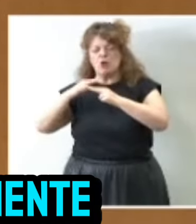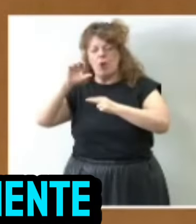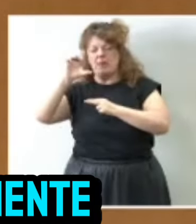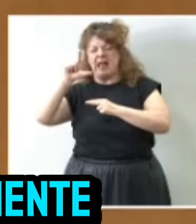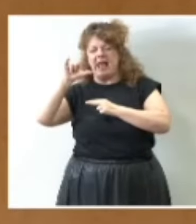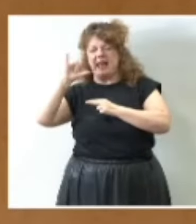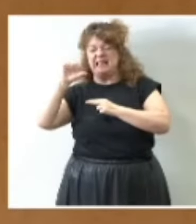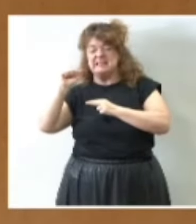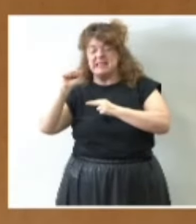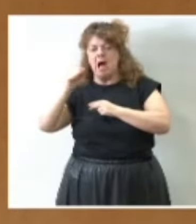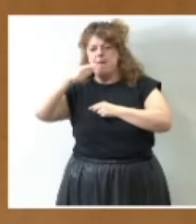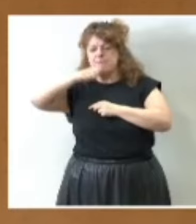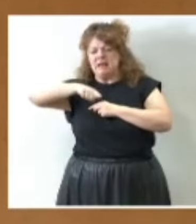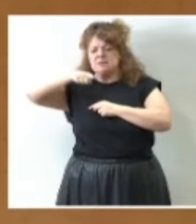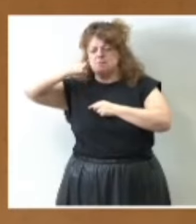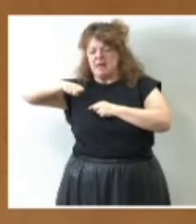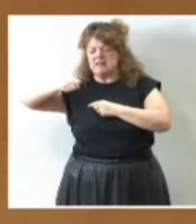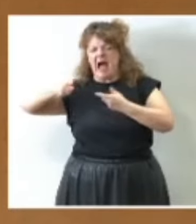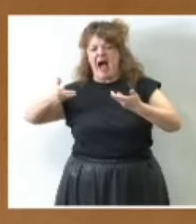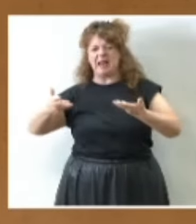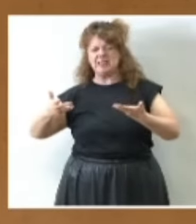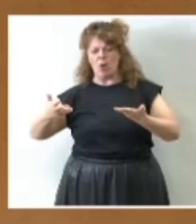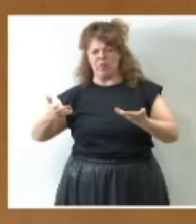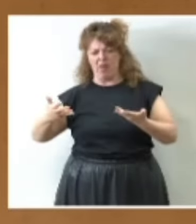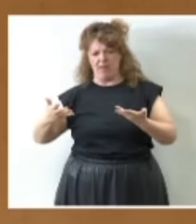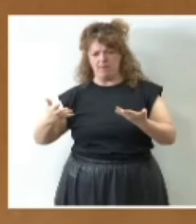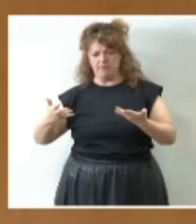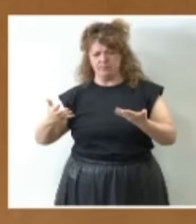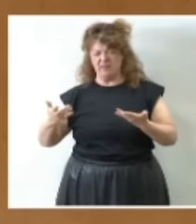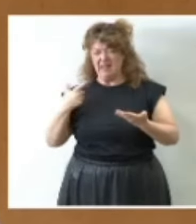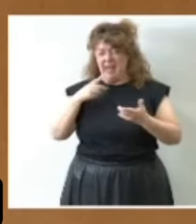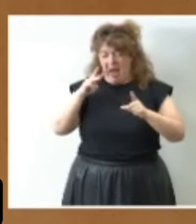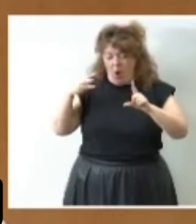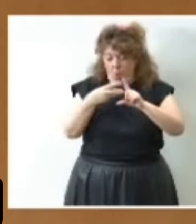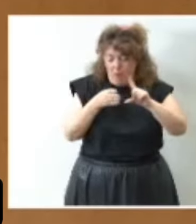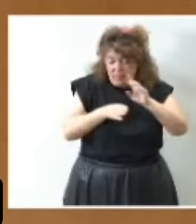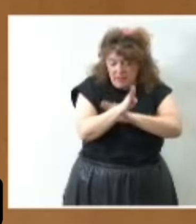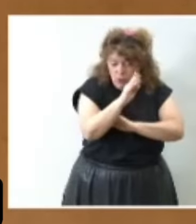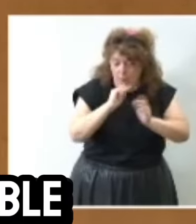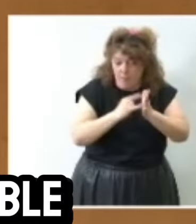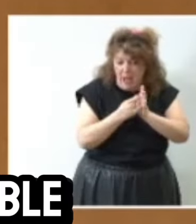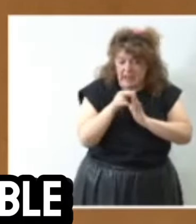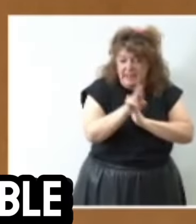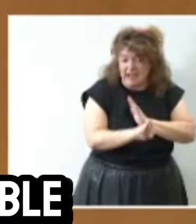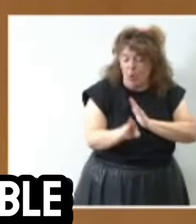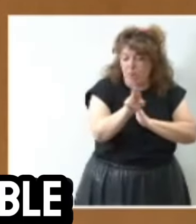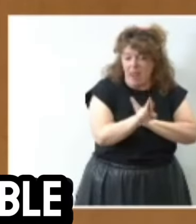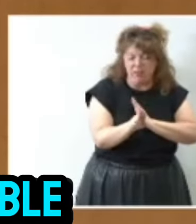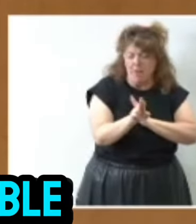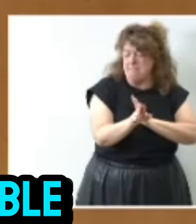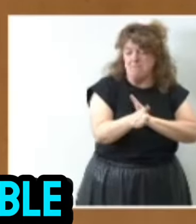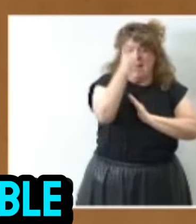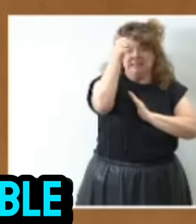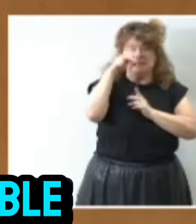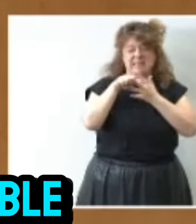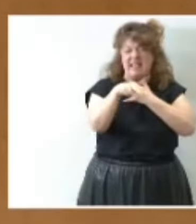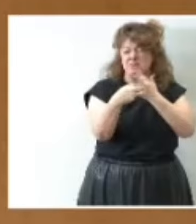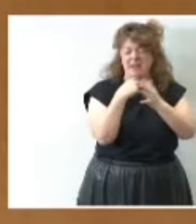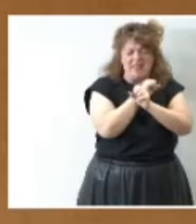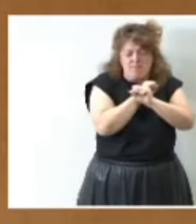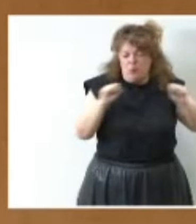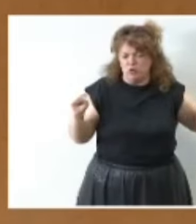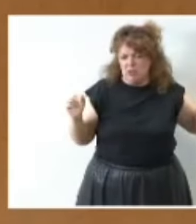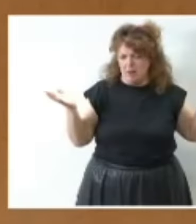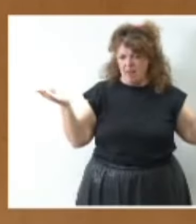mensualmente y está accesible a través de la web del plan de recuperación más transparencia imposible